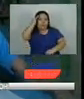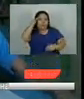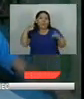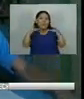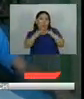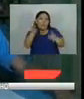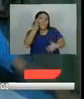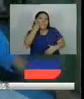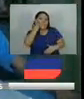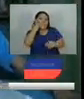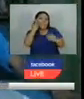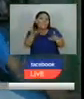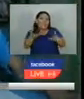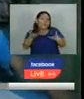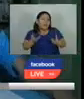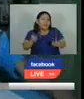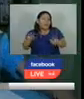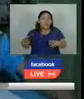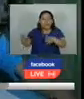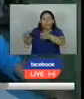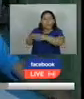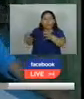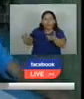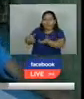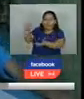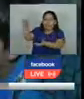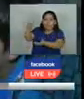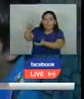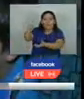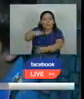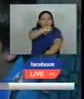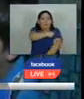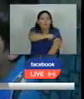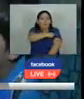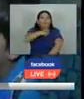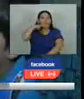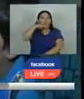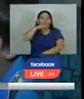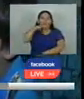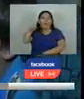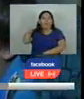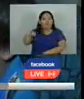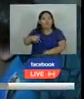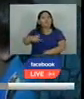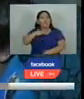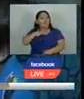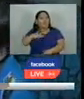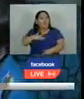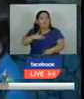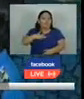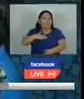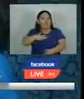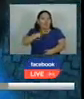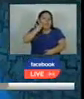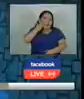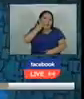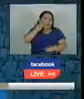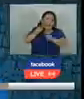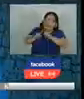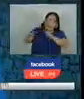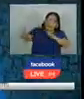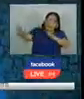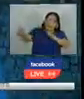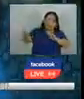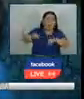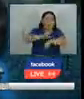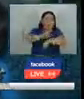su madre siendo parte de programas de formación que imparte la institución dice que es difícil separarse de su mamá por